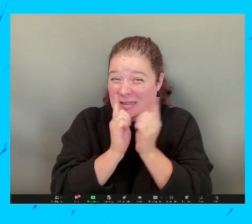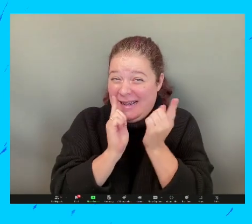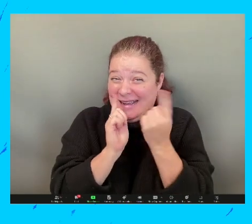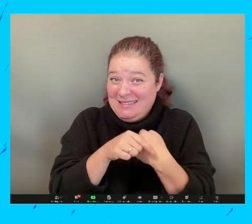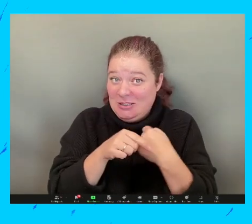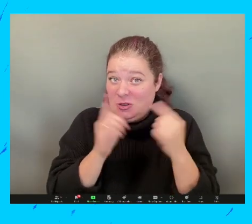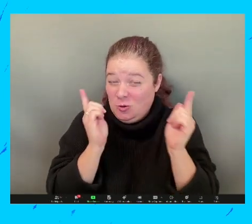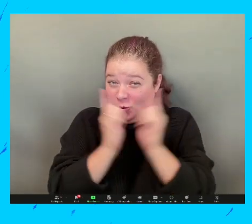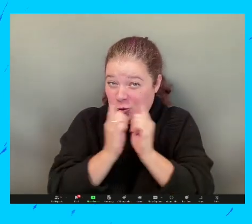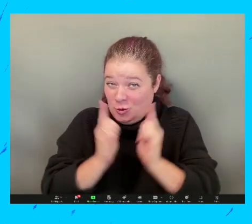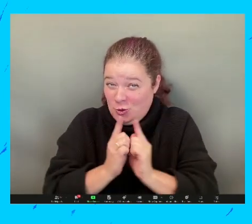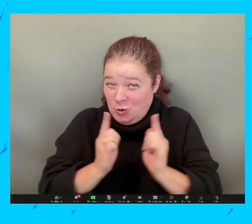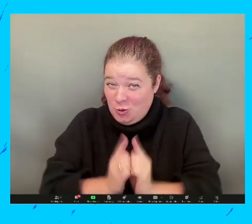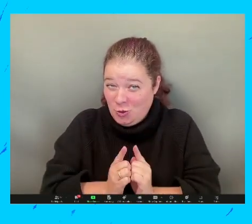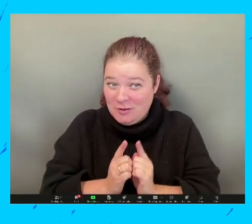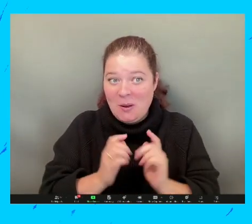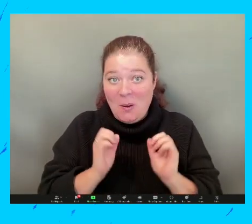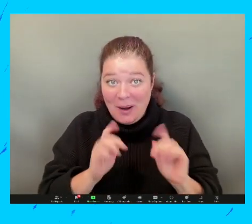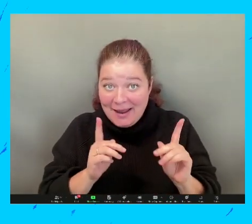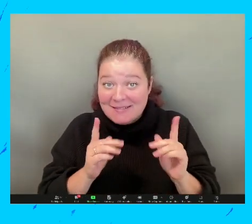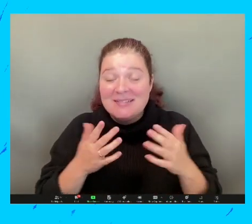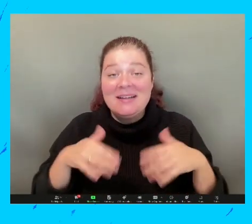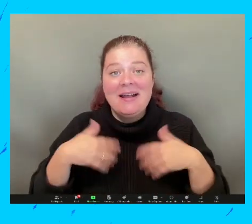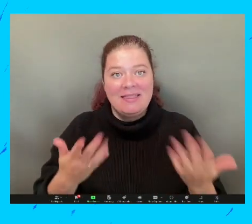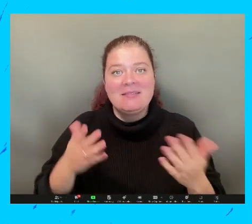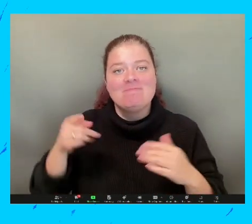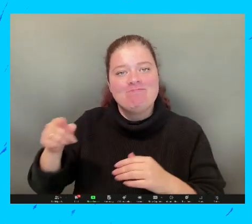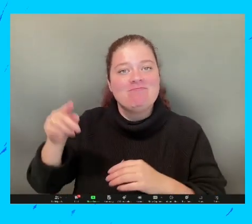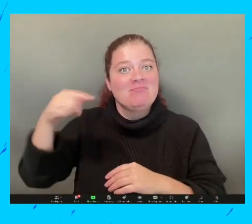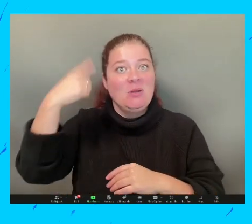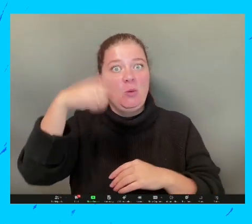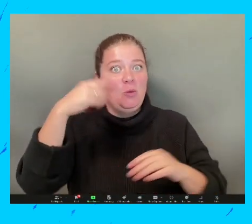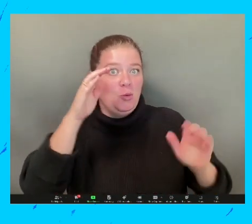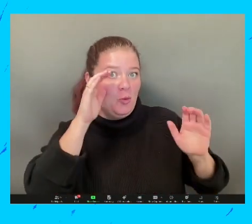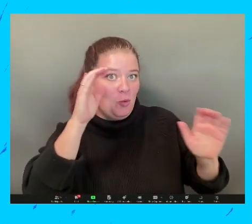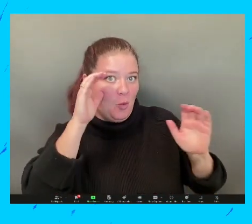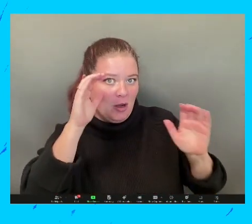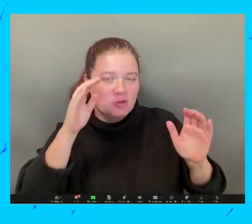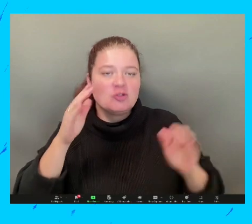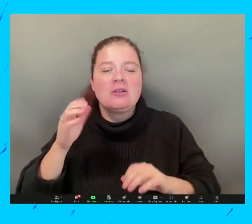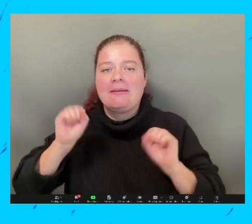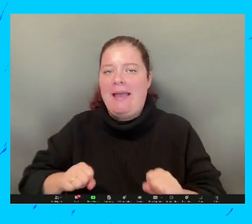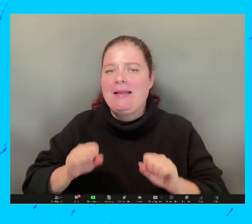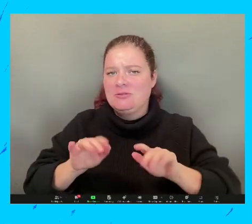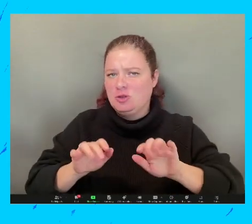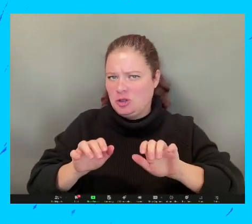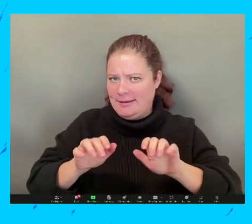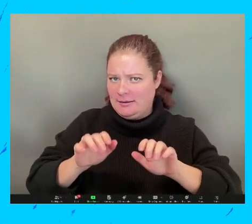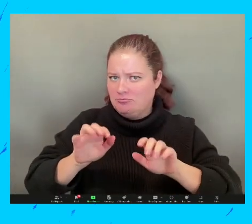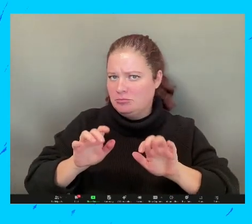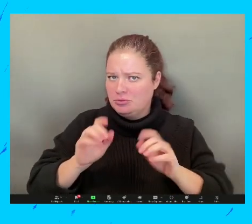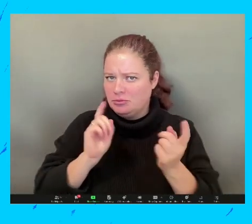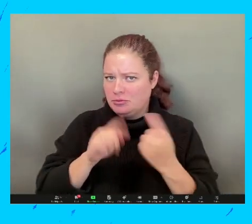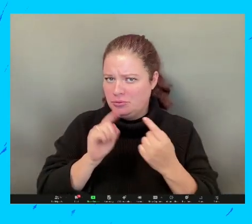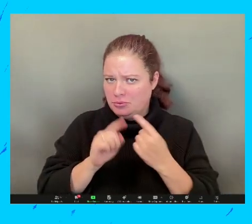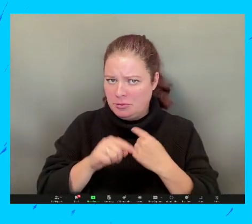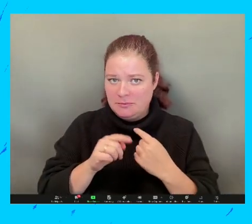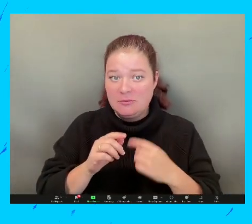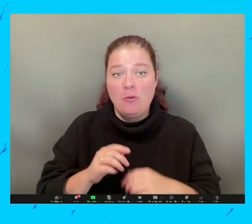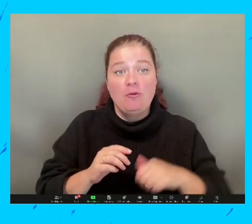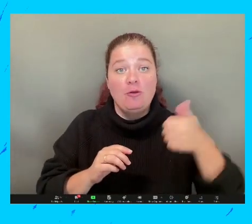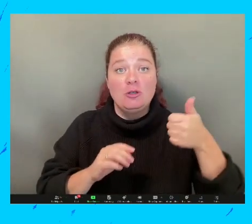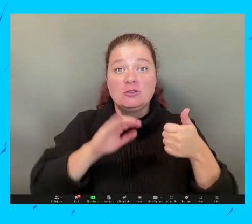por favor, den respuestas breves y también vamos a darle lugar al público para que